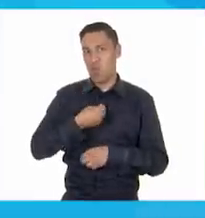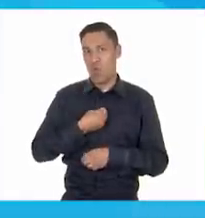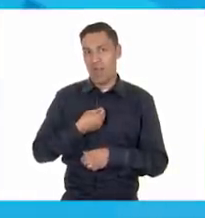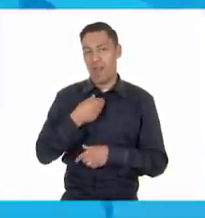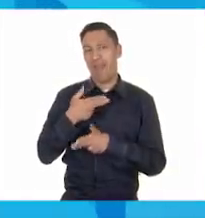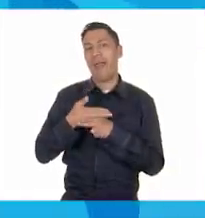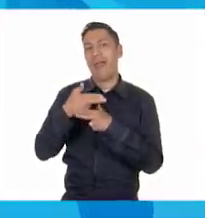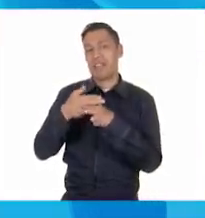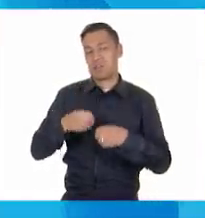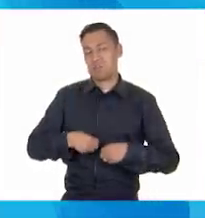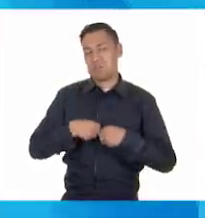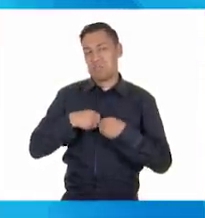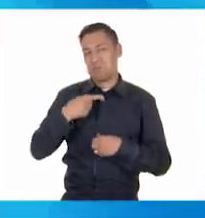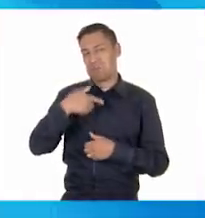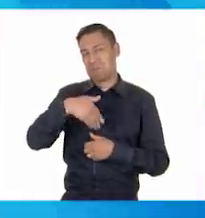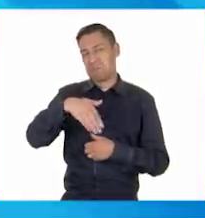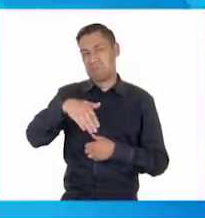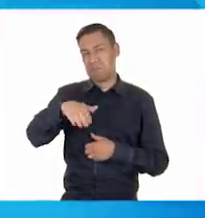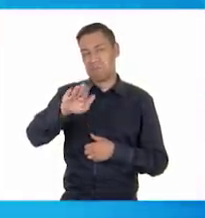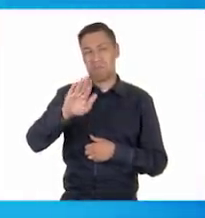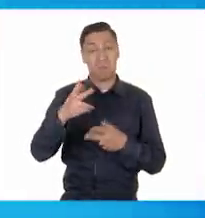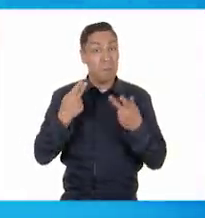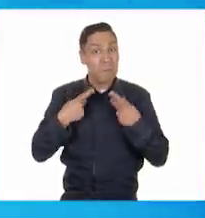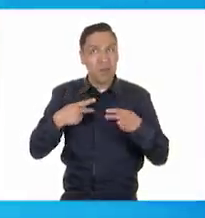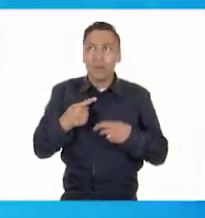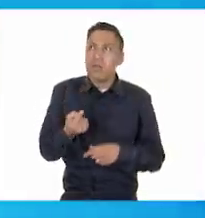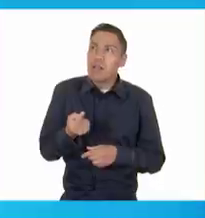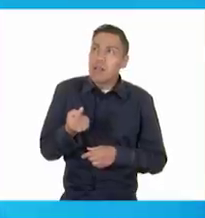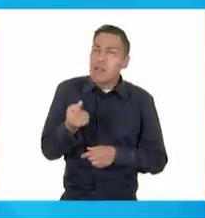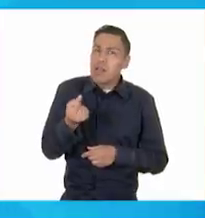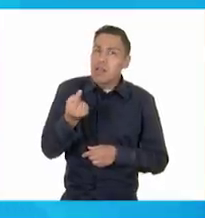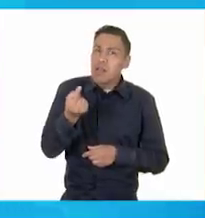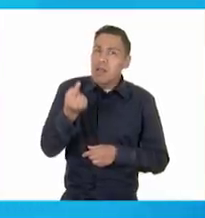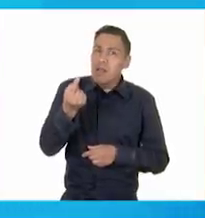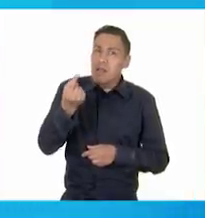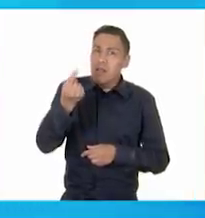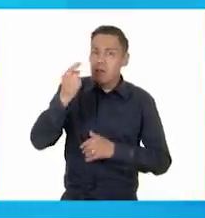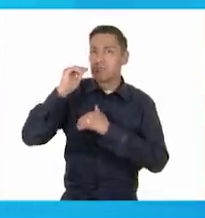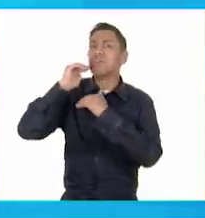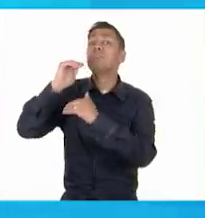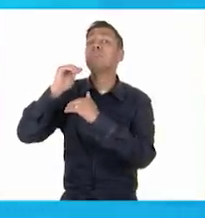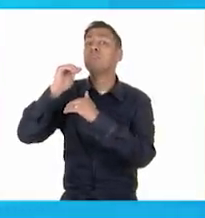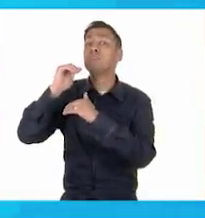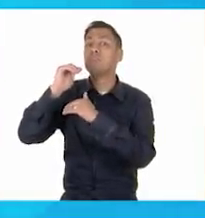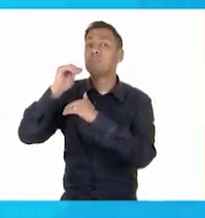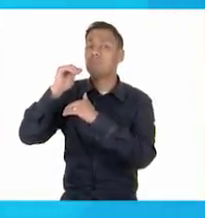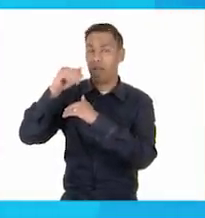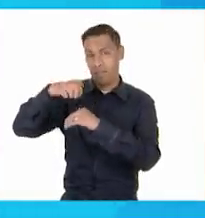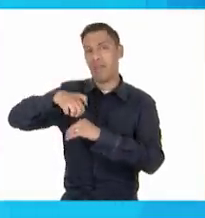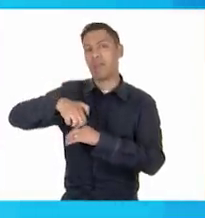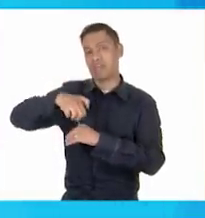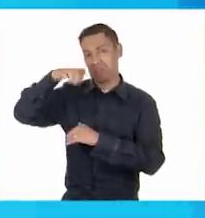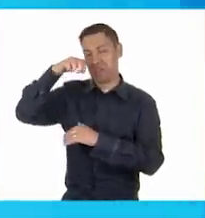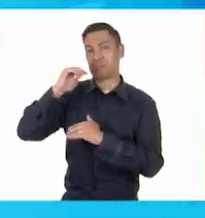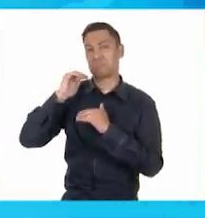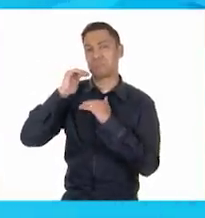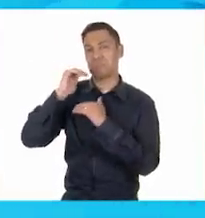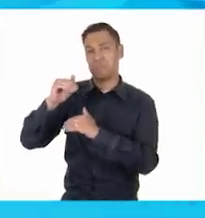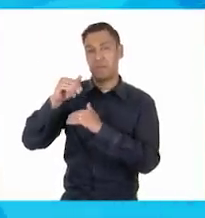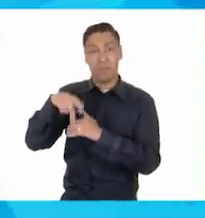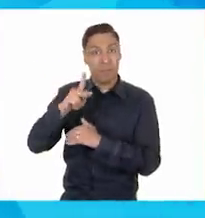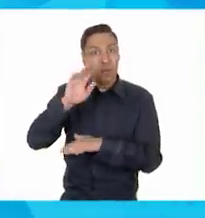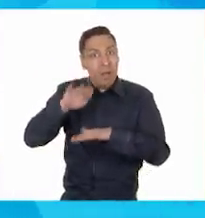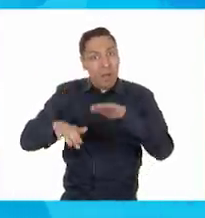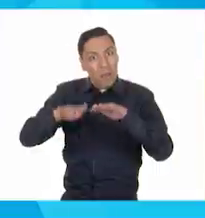La mayoría de la gente crece hasta llegar a una cierta edad. Pero a veces no es así. Por alguna